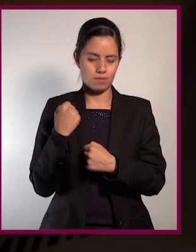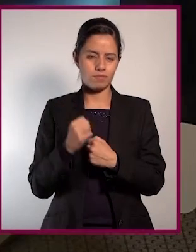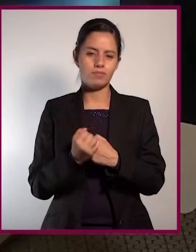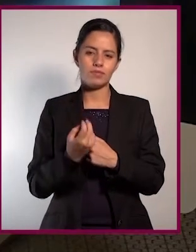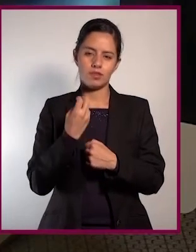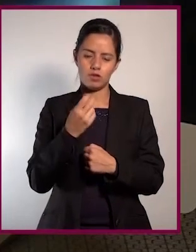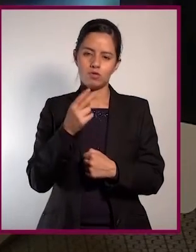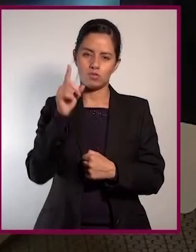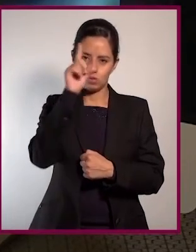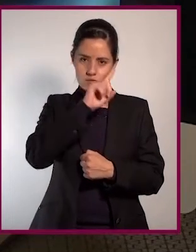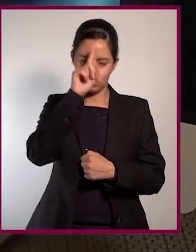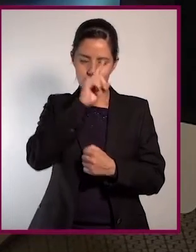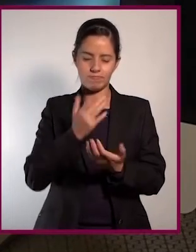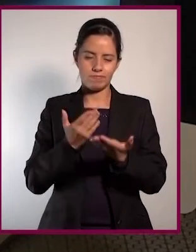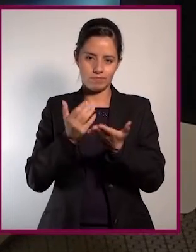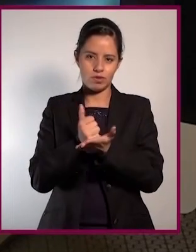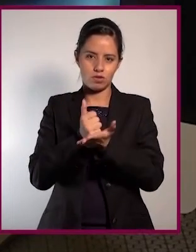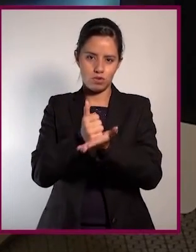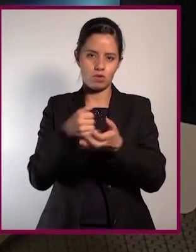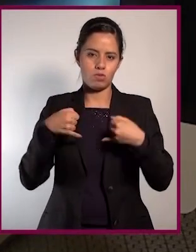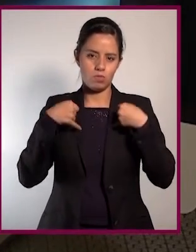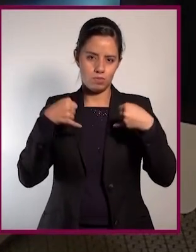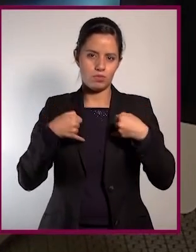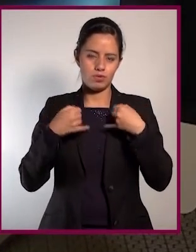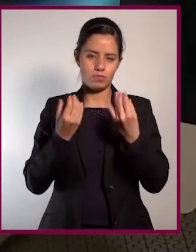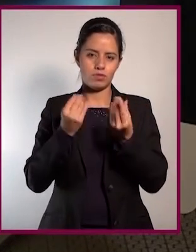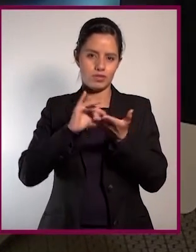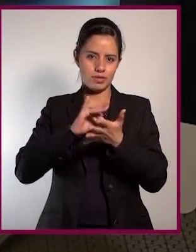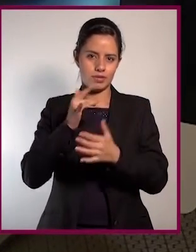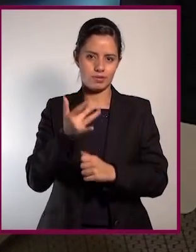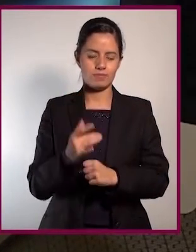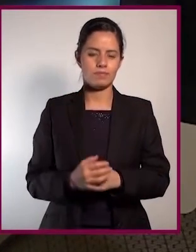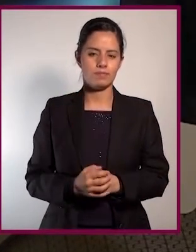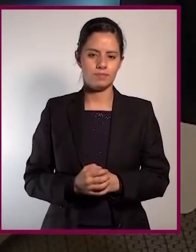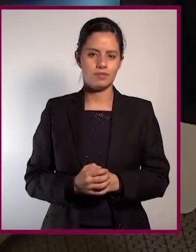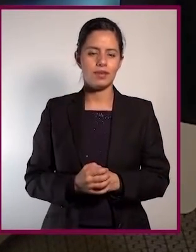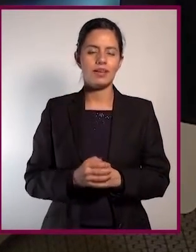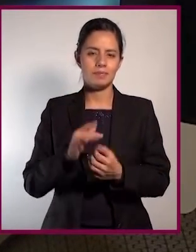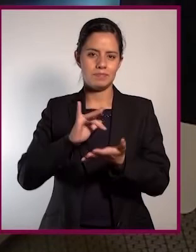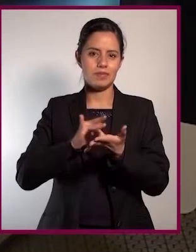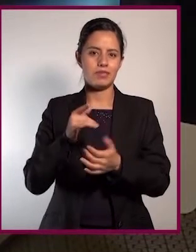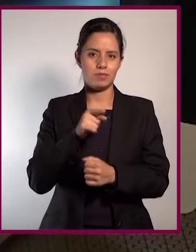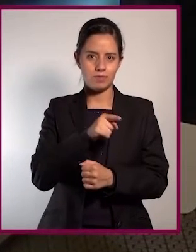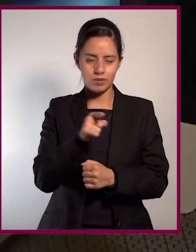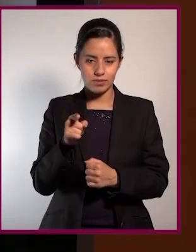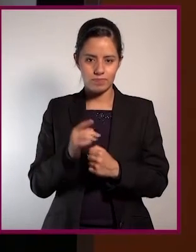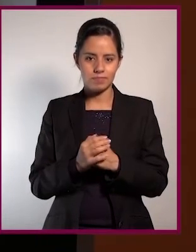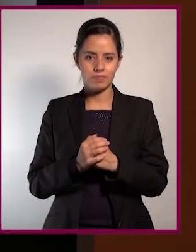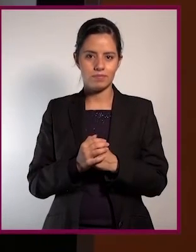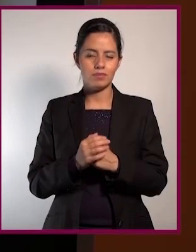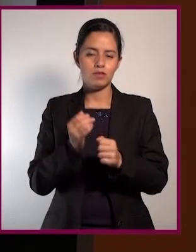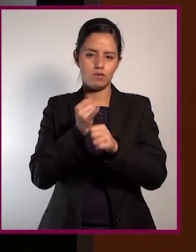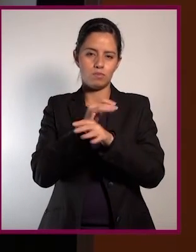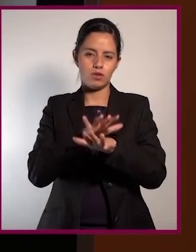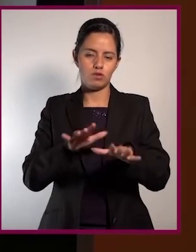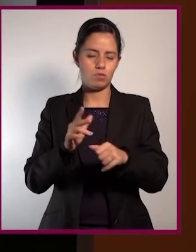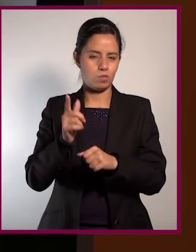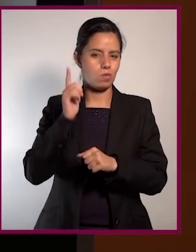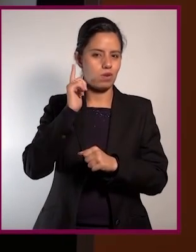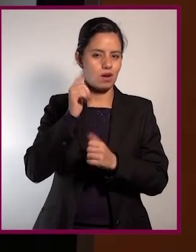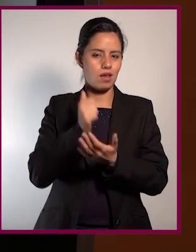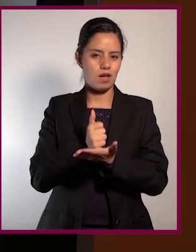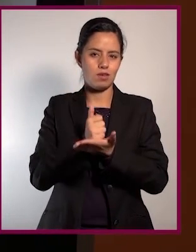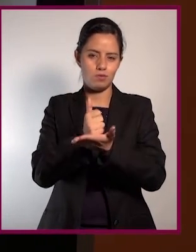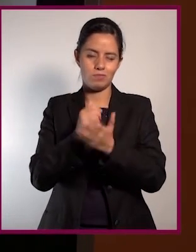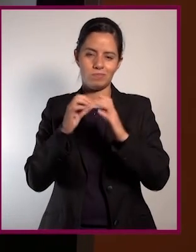nos comparte, de verdad yo creo que es muy útil para los jóvenes que nos están viendo. Por nuestra parte es todo, muchísimas gracias. No, gracias a ustedes y pues